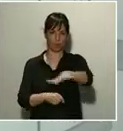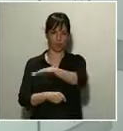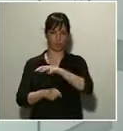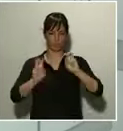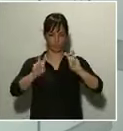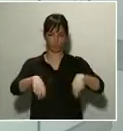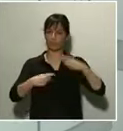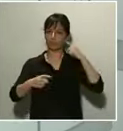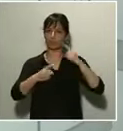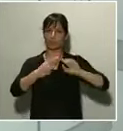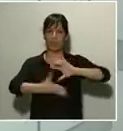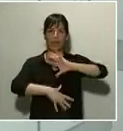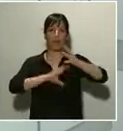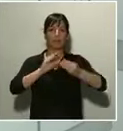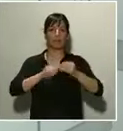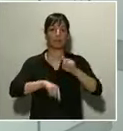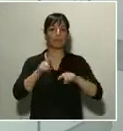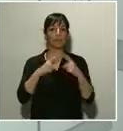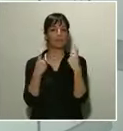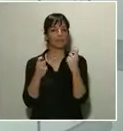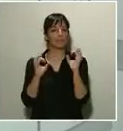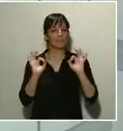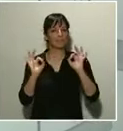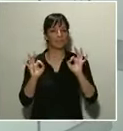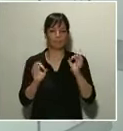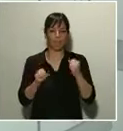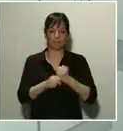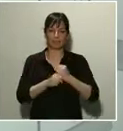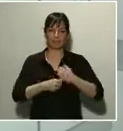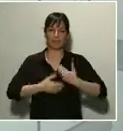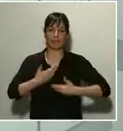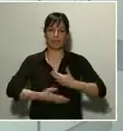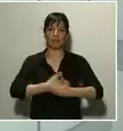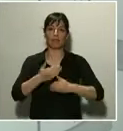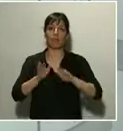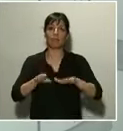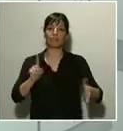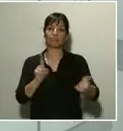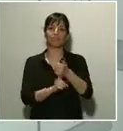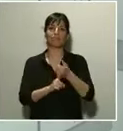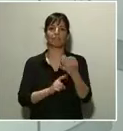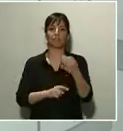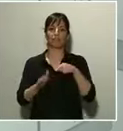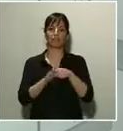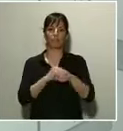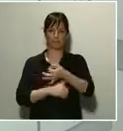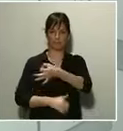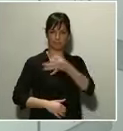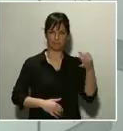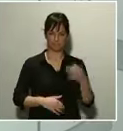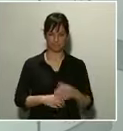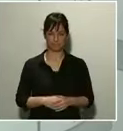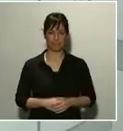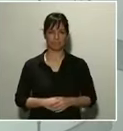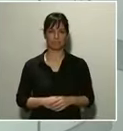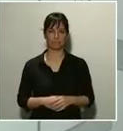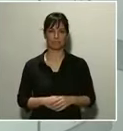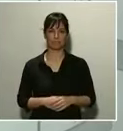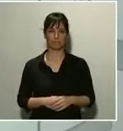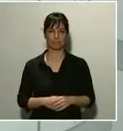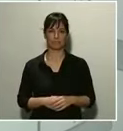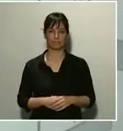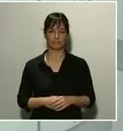a las necesidades concretas de la operativa y conseguir una gestión más eficiente. Y de ello informará mañana